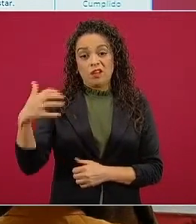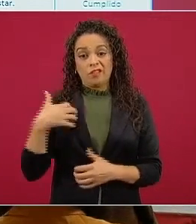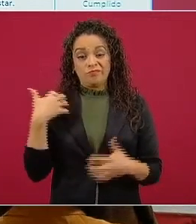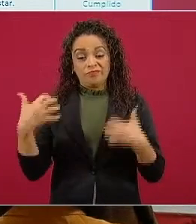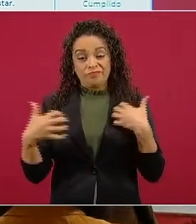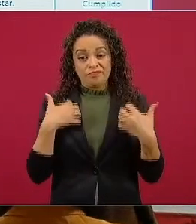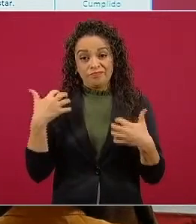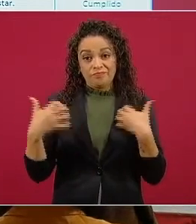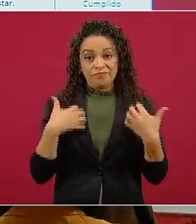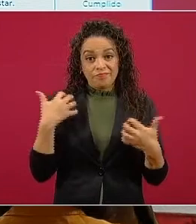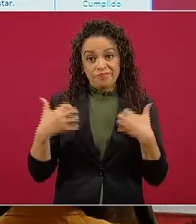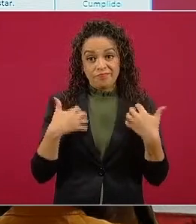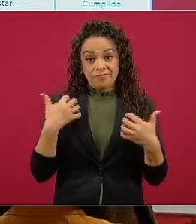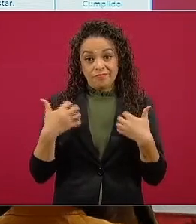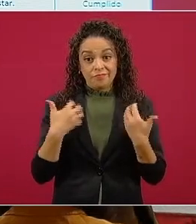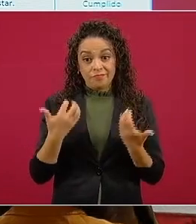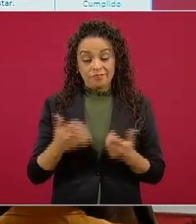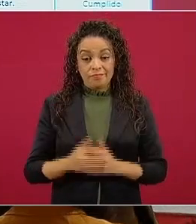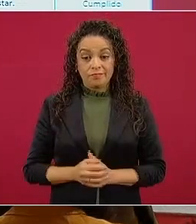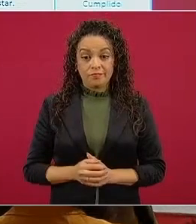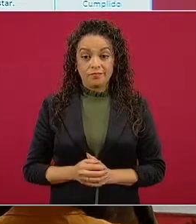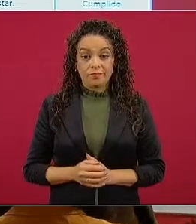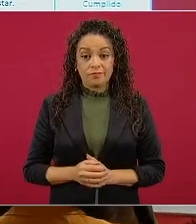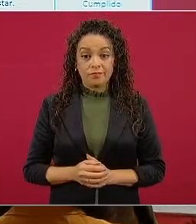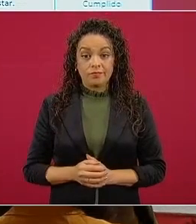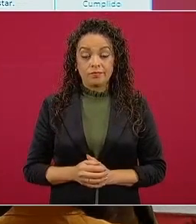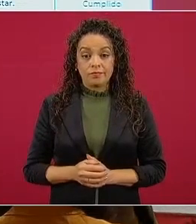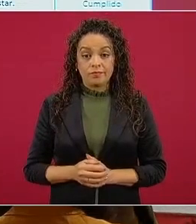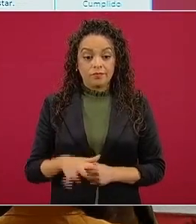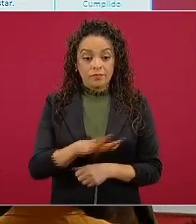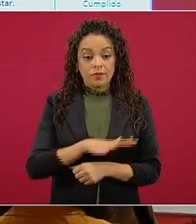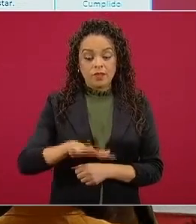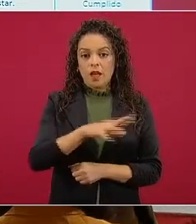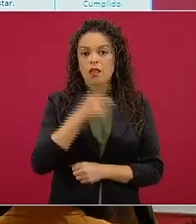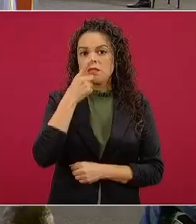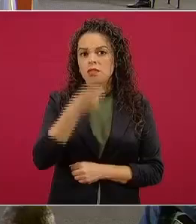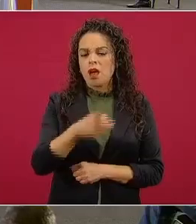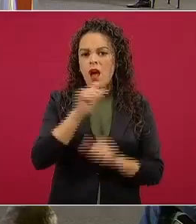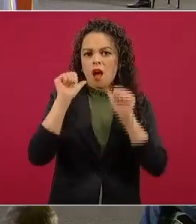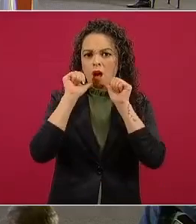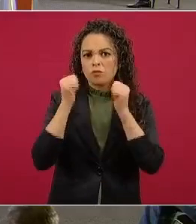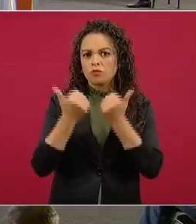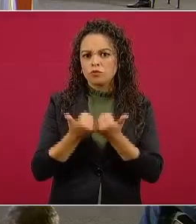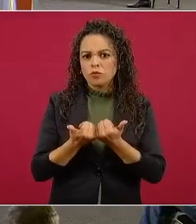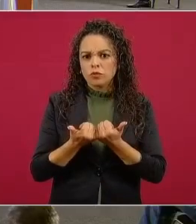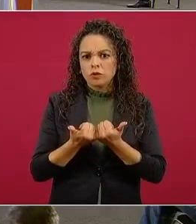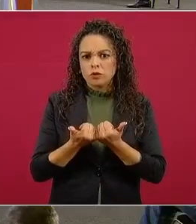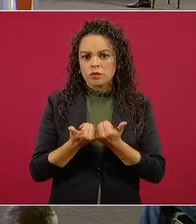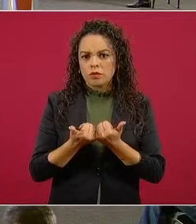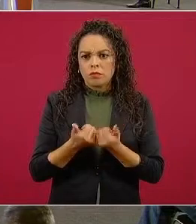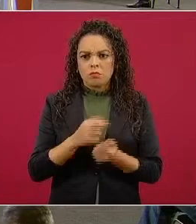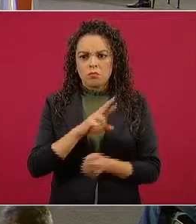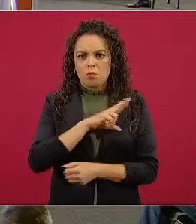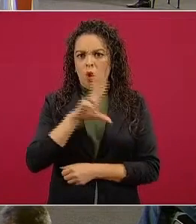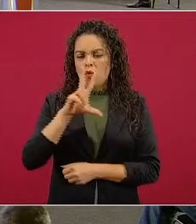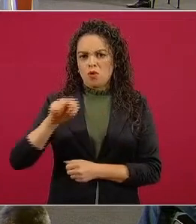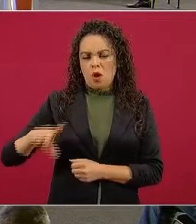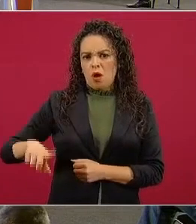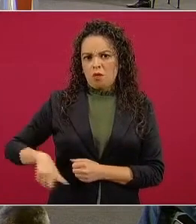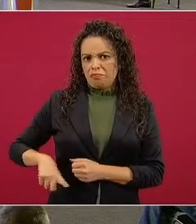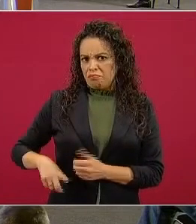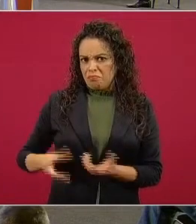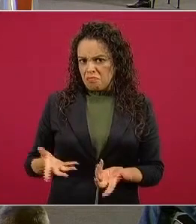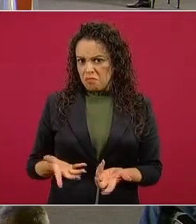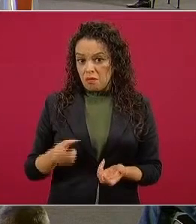de la llamada sociedad civil, que se hacían pasar por organizaciones no gubernamentales y eran